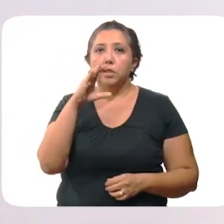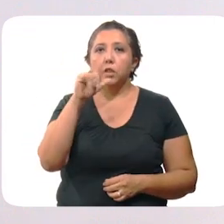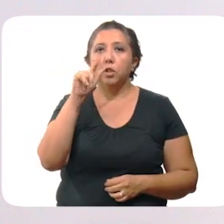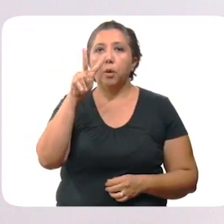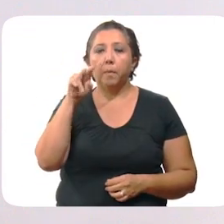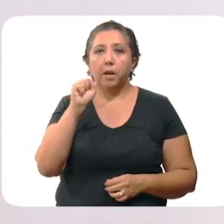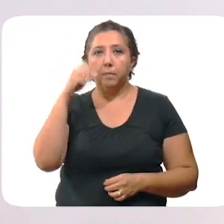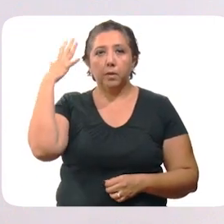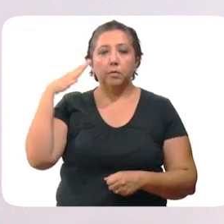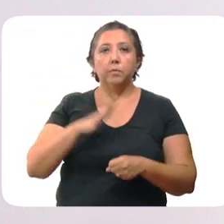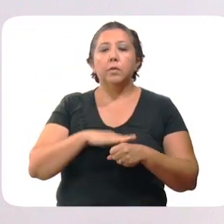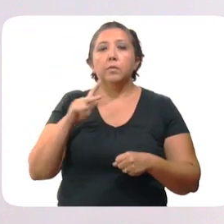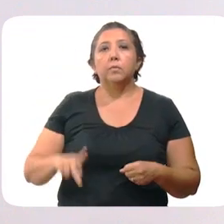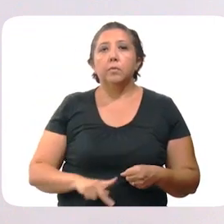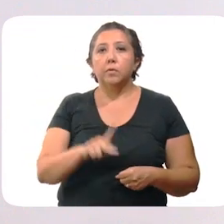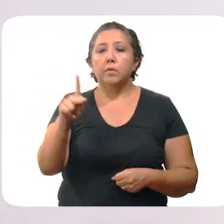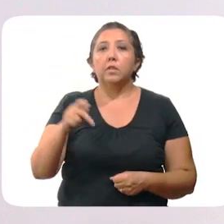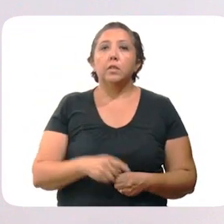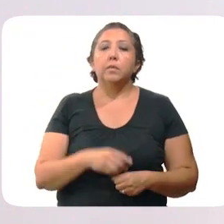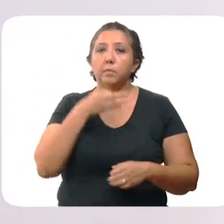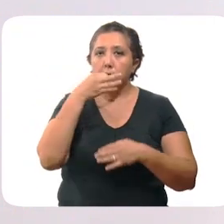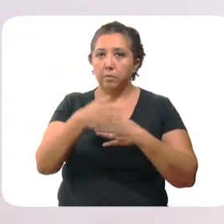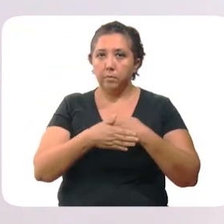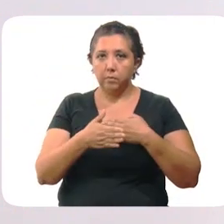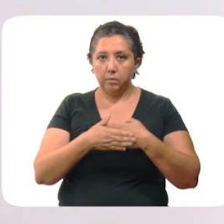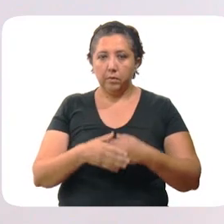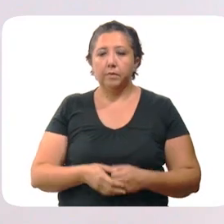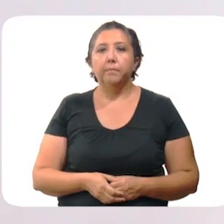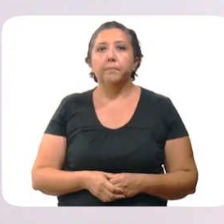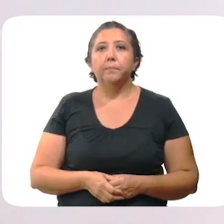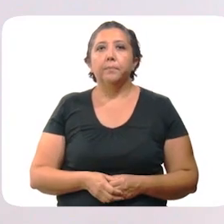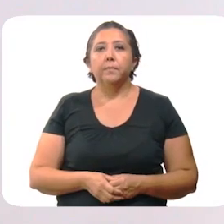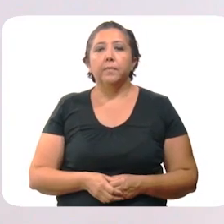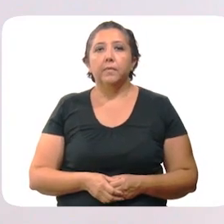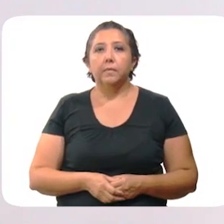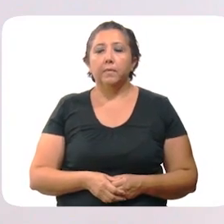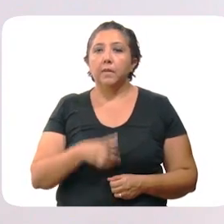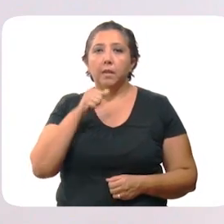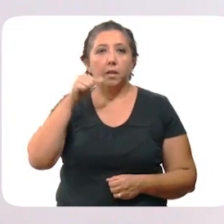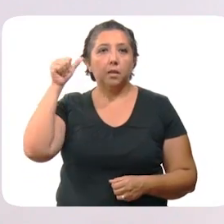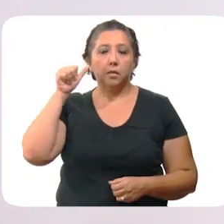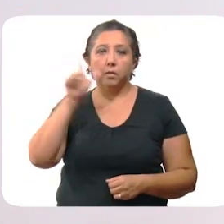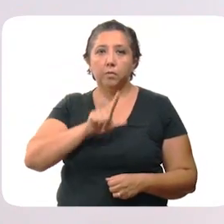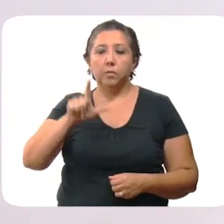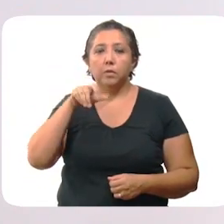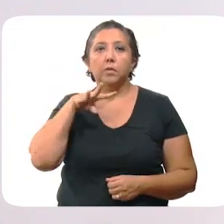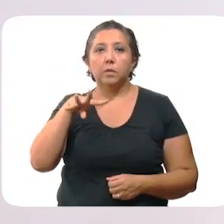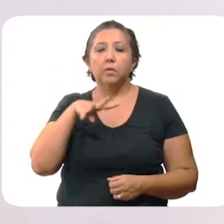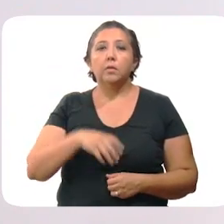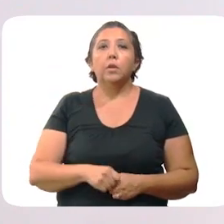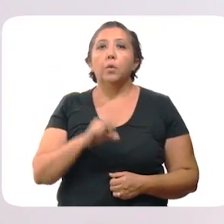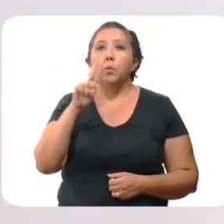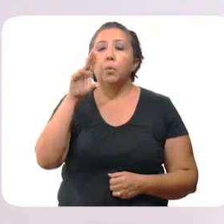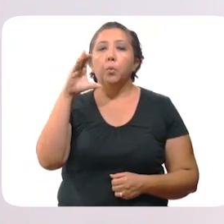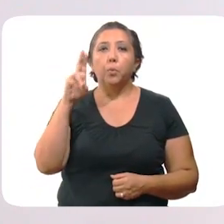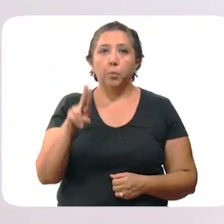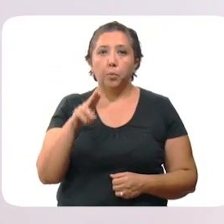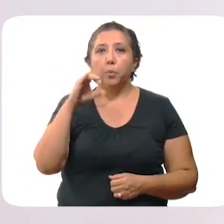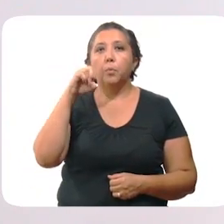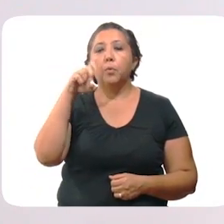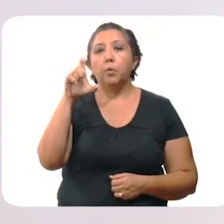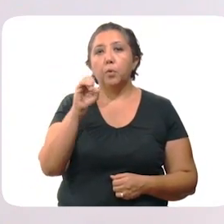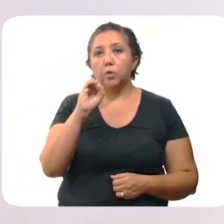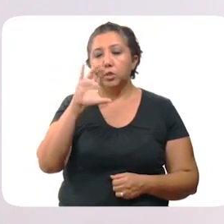Sinovac para adultos mayores de municipios que daremos a conocer en los próximos días. Ayer, lunes 19 de abril, Enucú, Mococha,